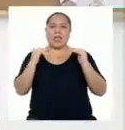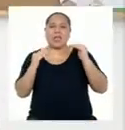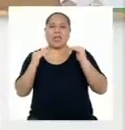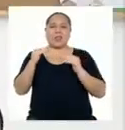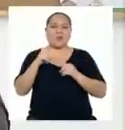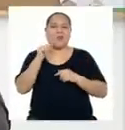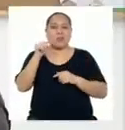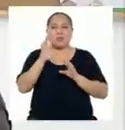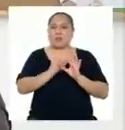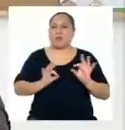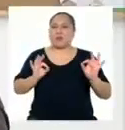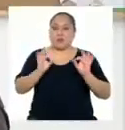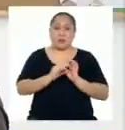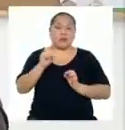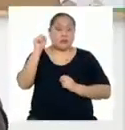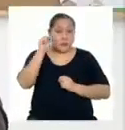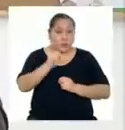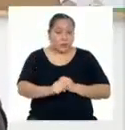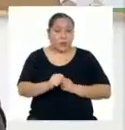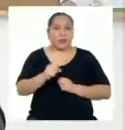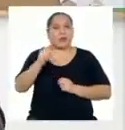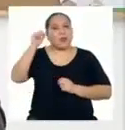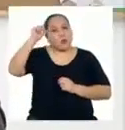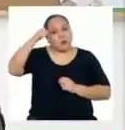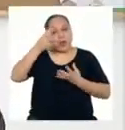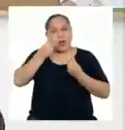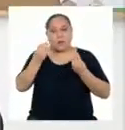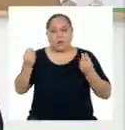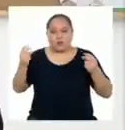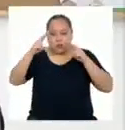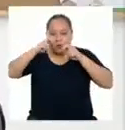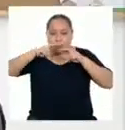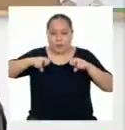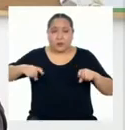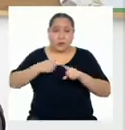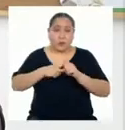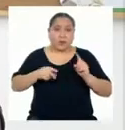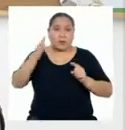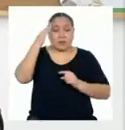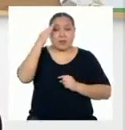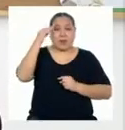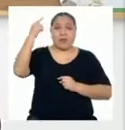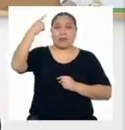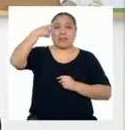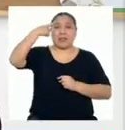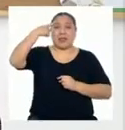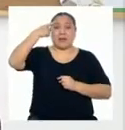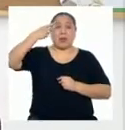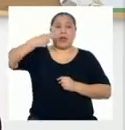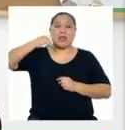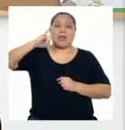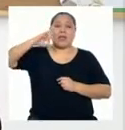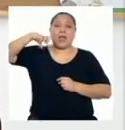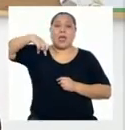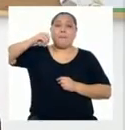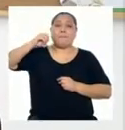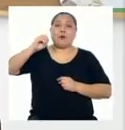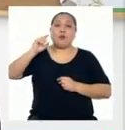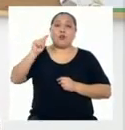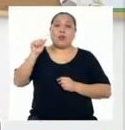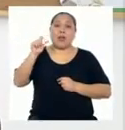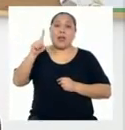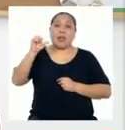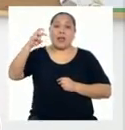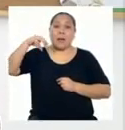todo. Claro. Ten en cuenta que hay mucho por investigar. Pero se sabe que en el cerebro, el hipotálamo actúa en la producción